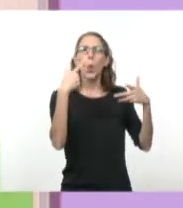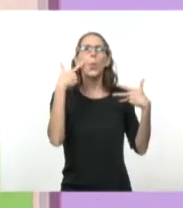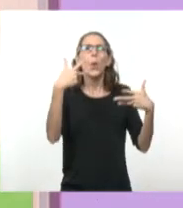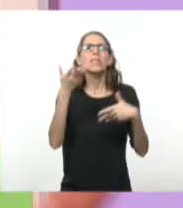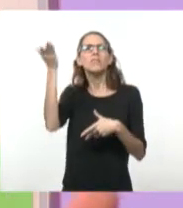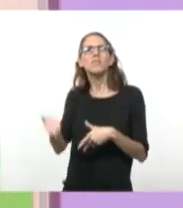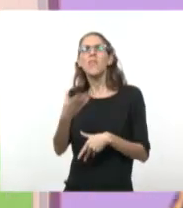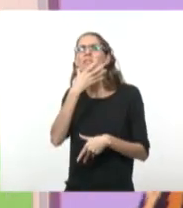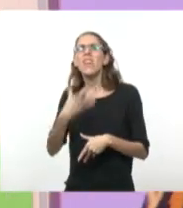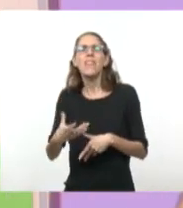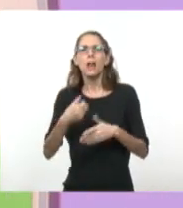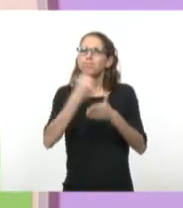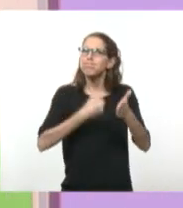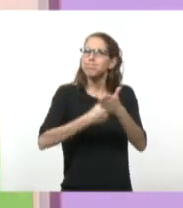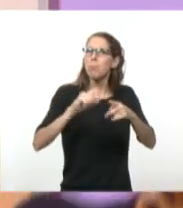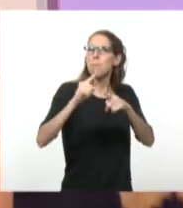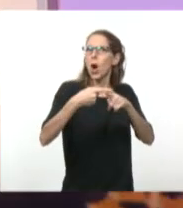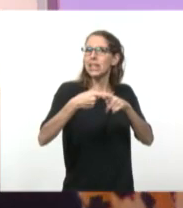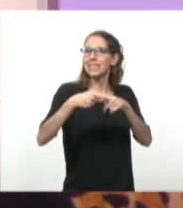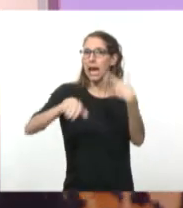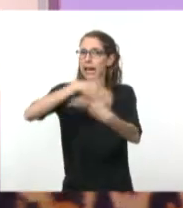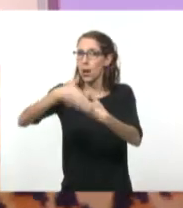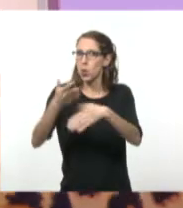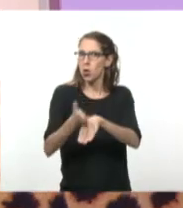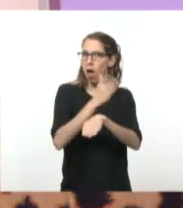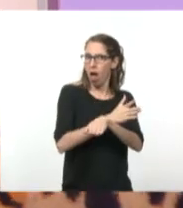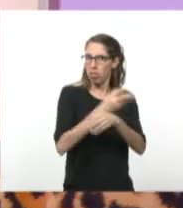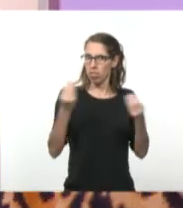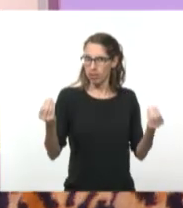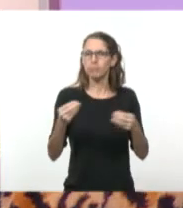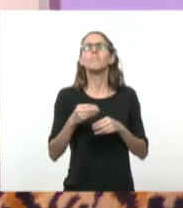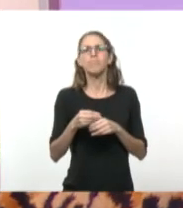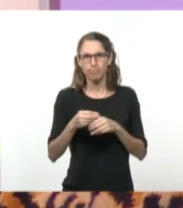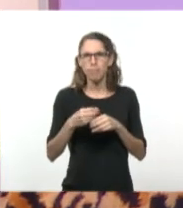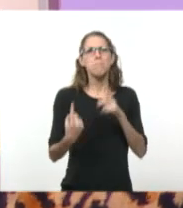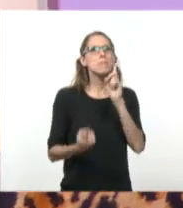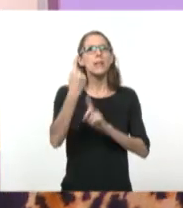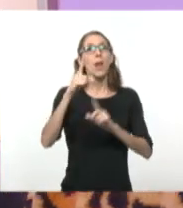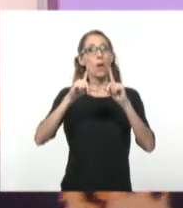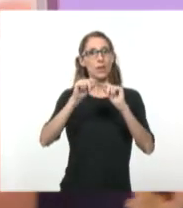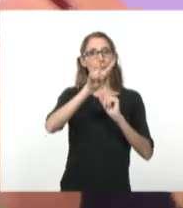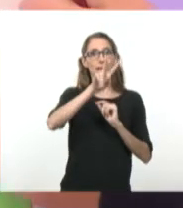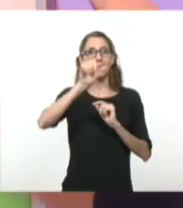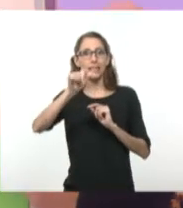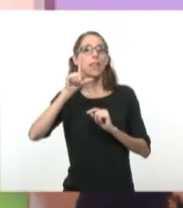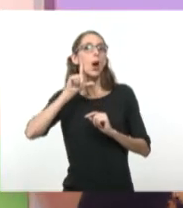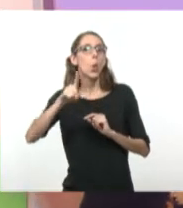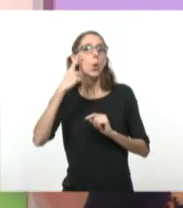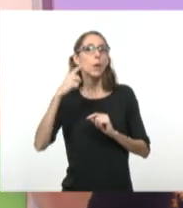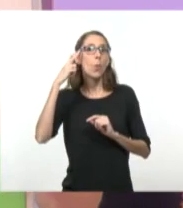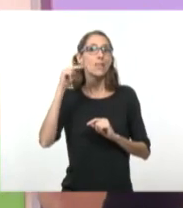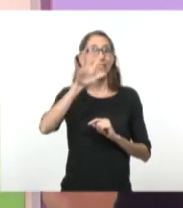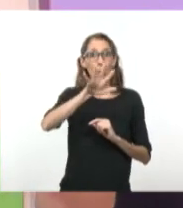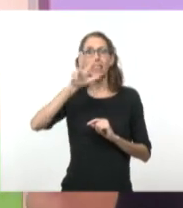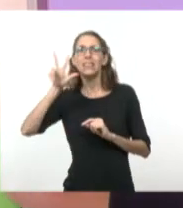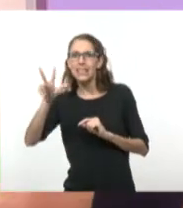Fidel Castro en la vida política previo a la revolución. En primer lugar, como decíamos, el 26 de julio de 1953, el ataque al